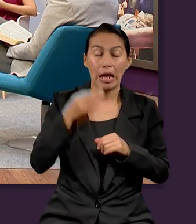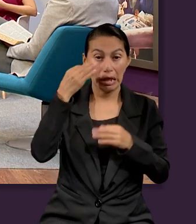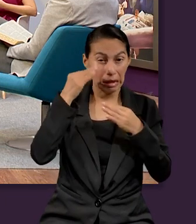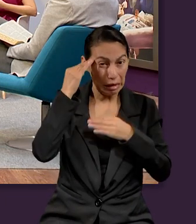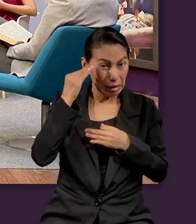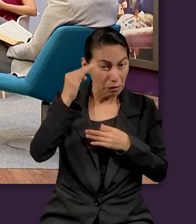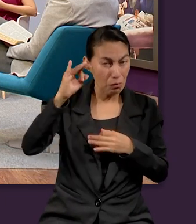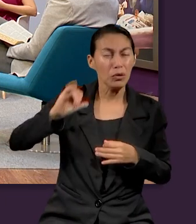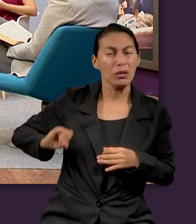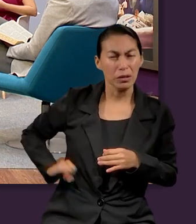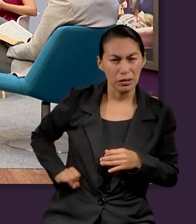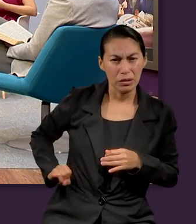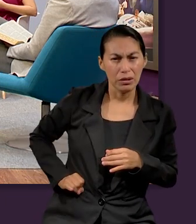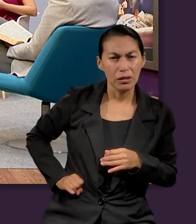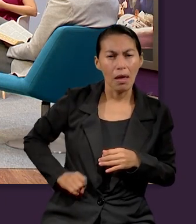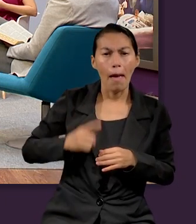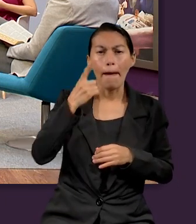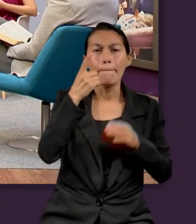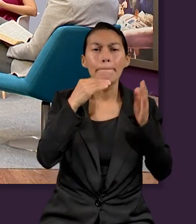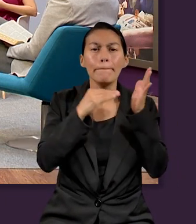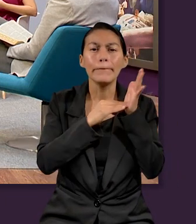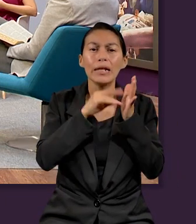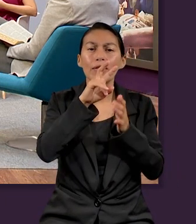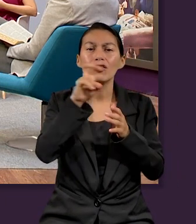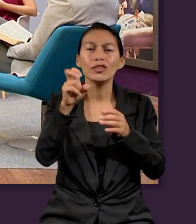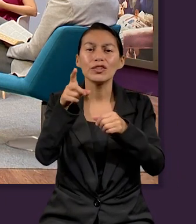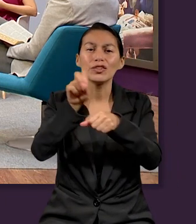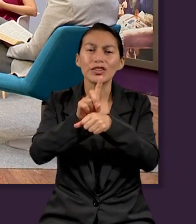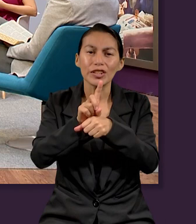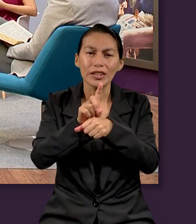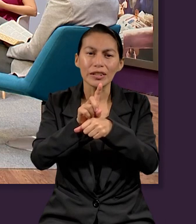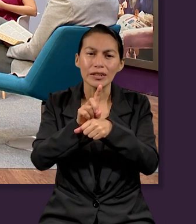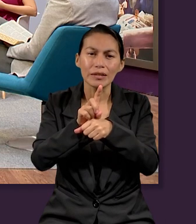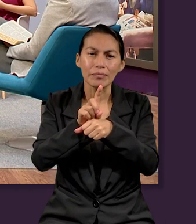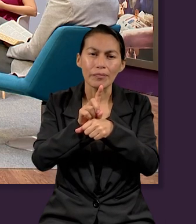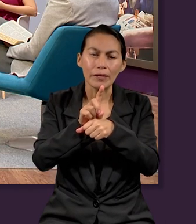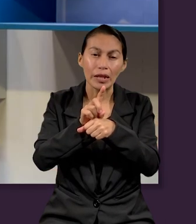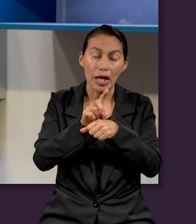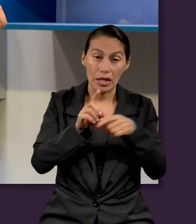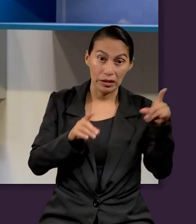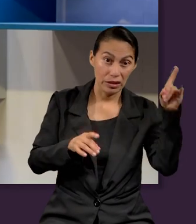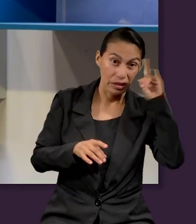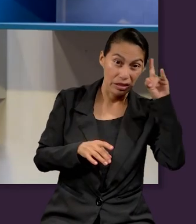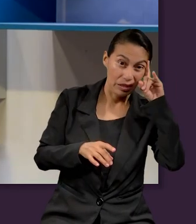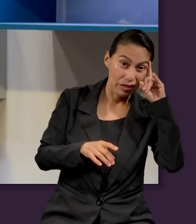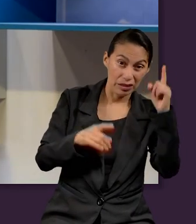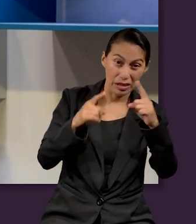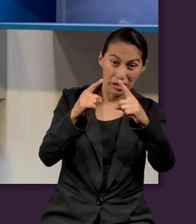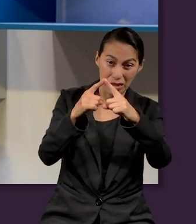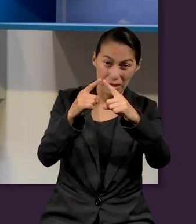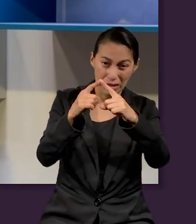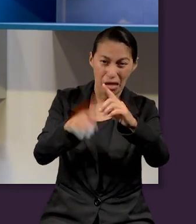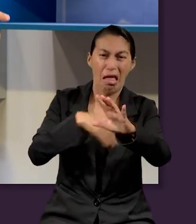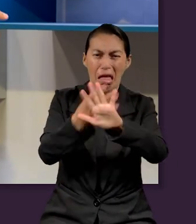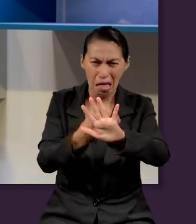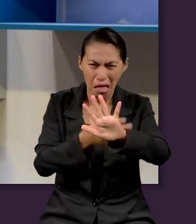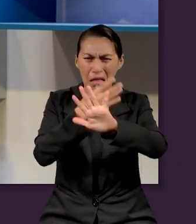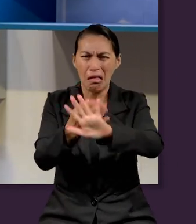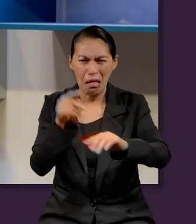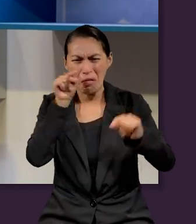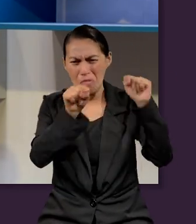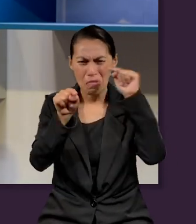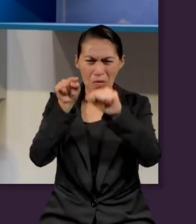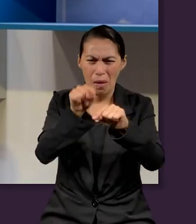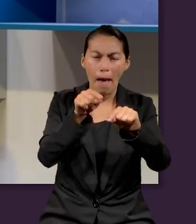interesante. Dice, 1260 días. La mujer es sustentada. El diablo la ataca, pero la mujer es sustentada.